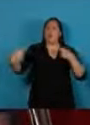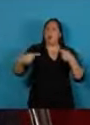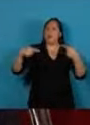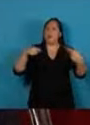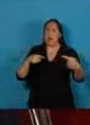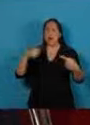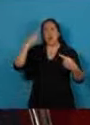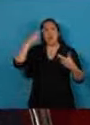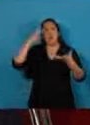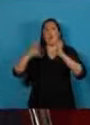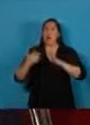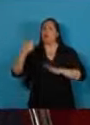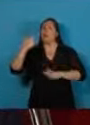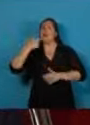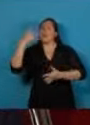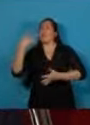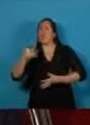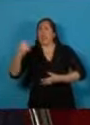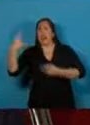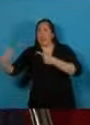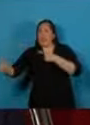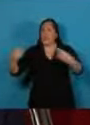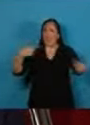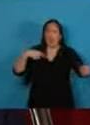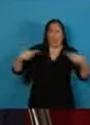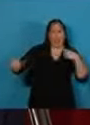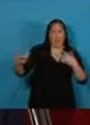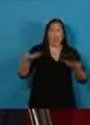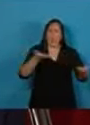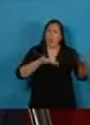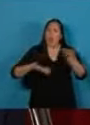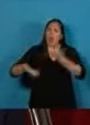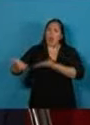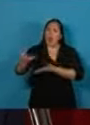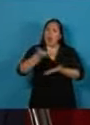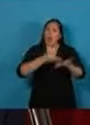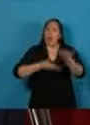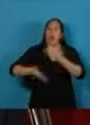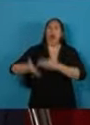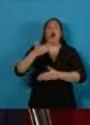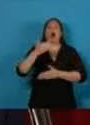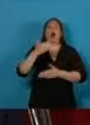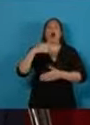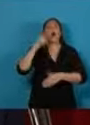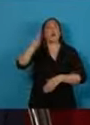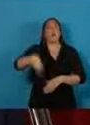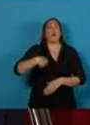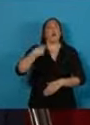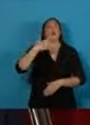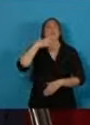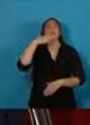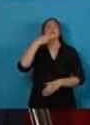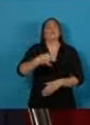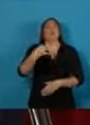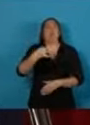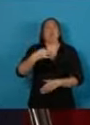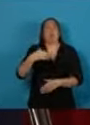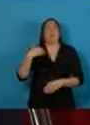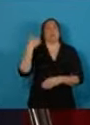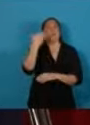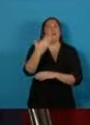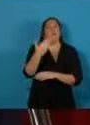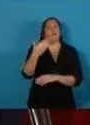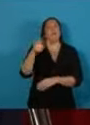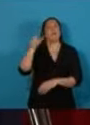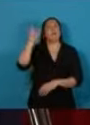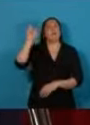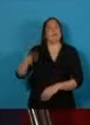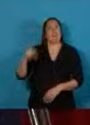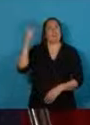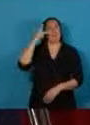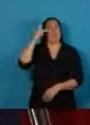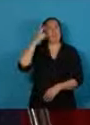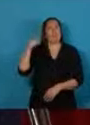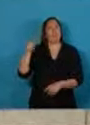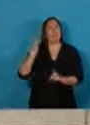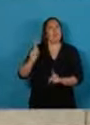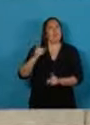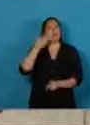esas verdades relativas, podamos alcanzar una verdad superadora. Supo decir con acierto Néstor Kirchner.